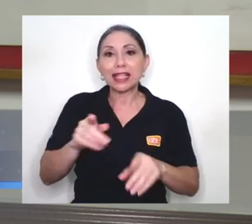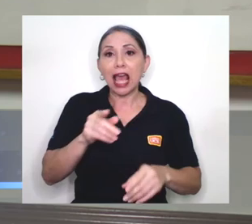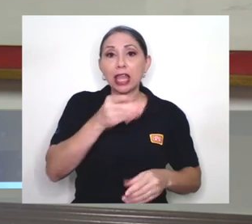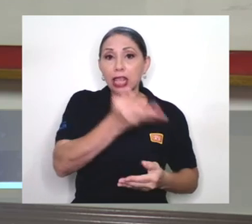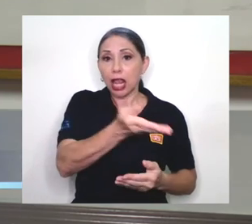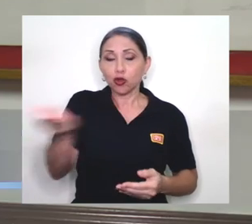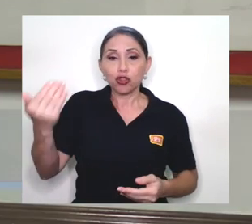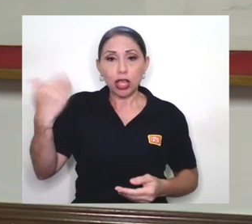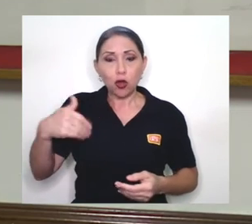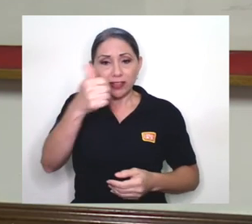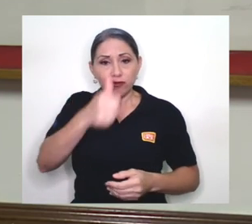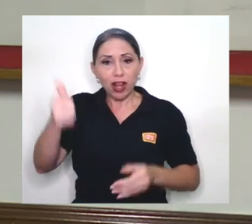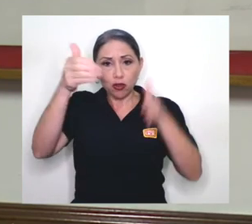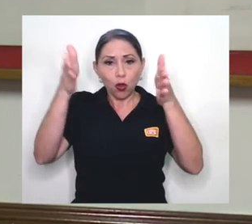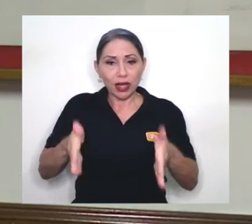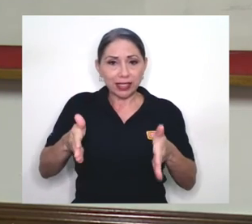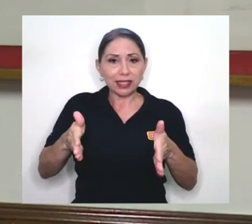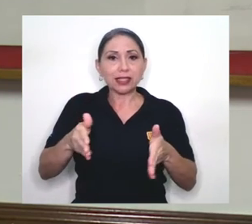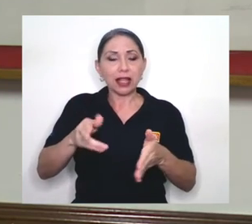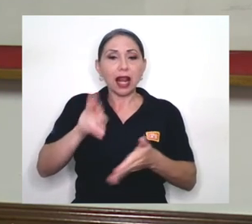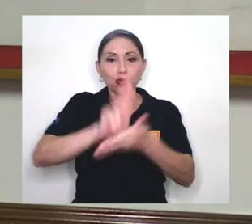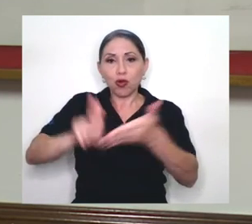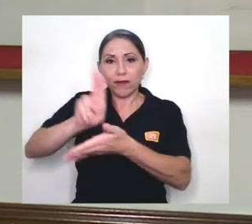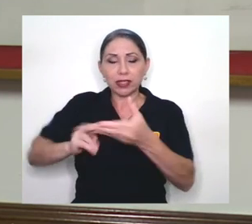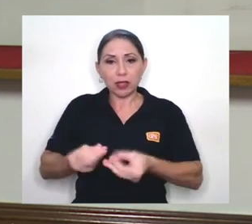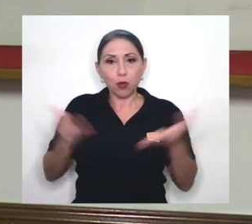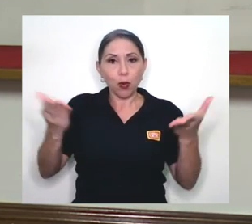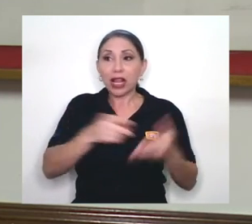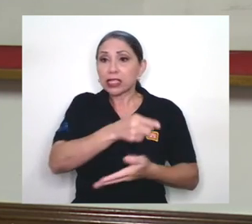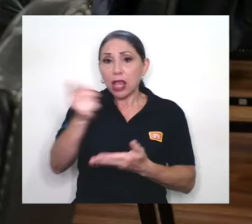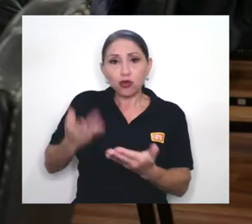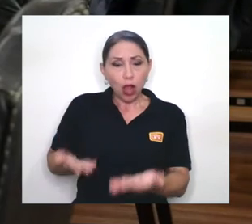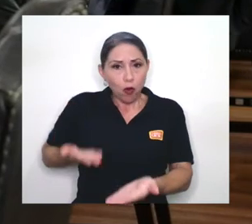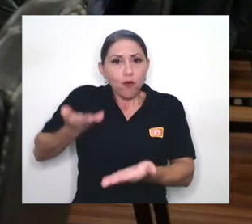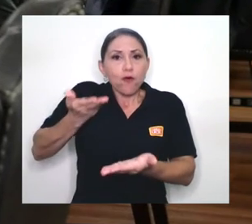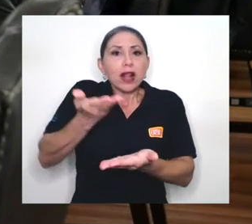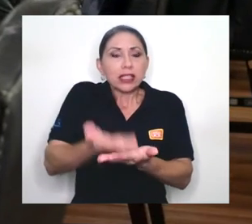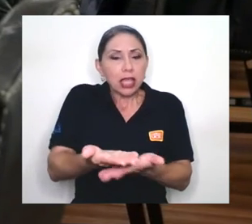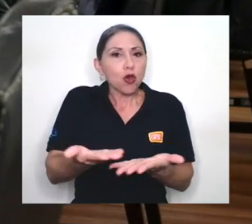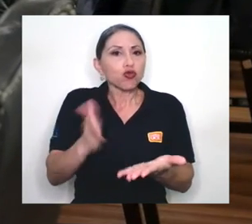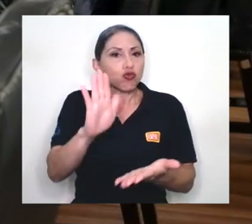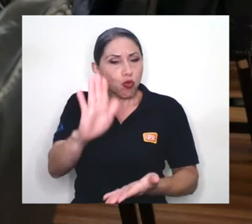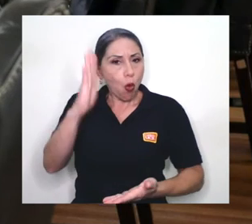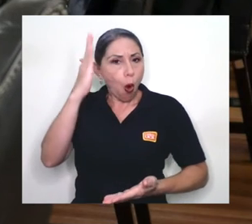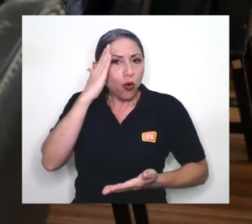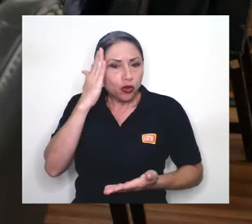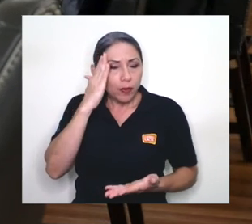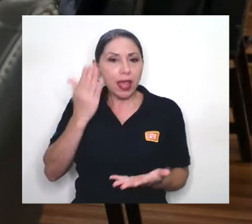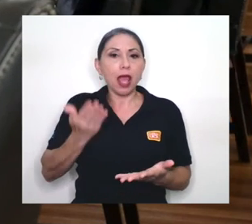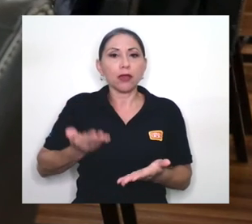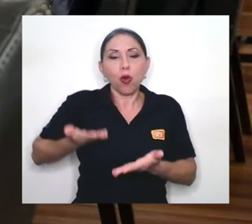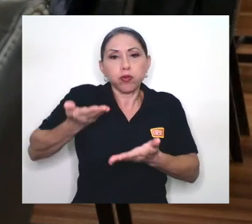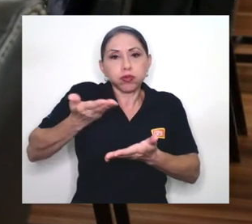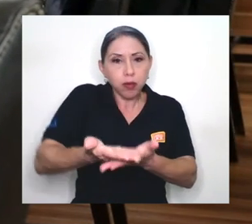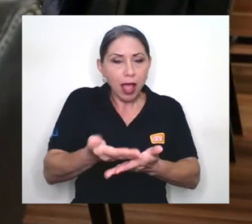quienes han ofrecido aportar el conocimiento, la investigación